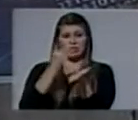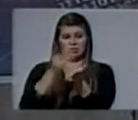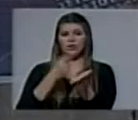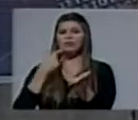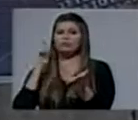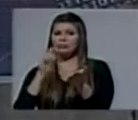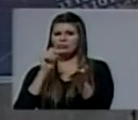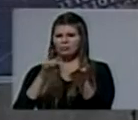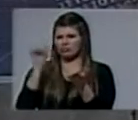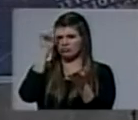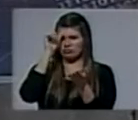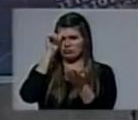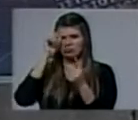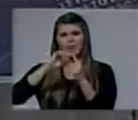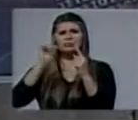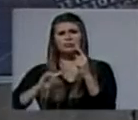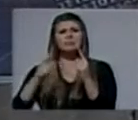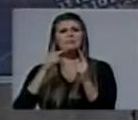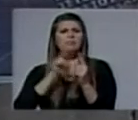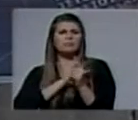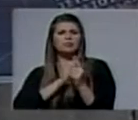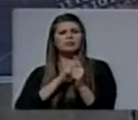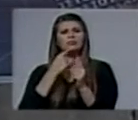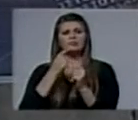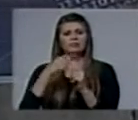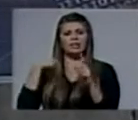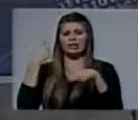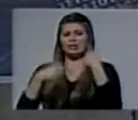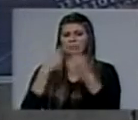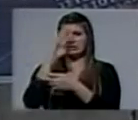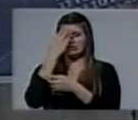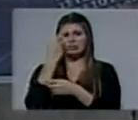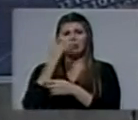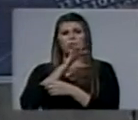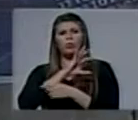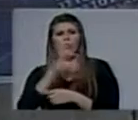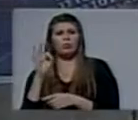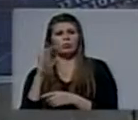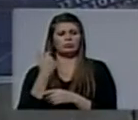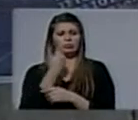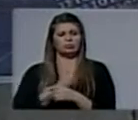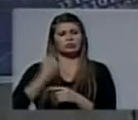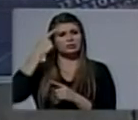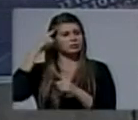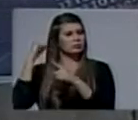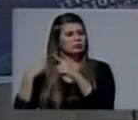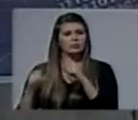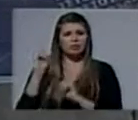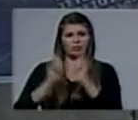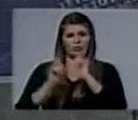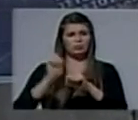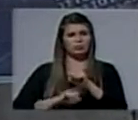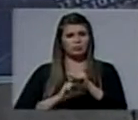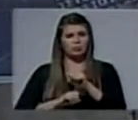la palabra lunáticos como personas que tienen cambios bruscos de carácter o humor, o que sufren locuras en determinados momentos.